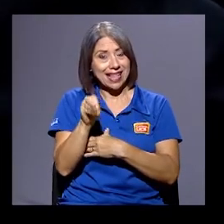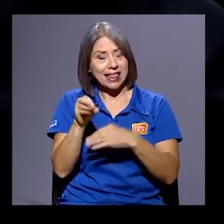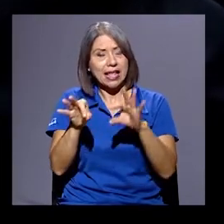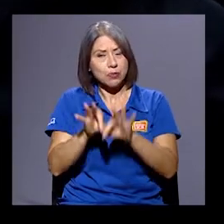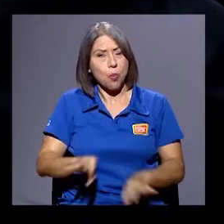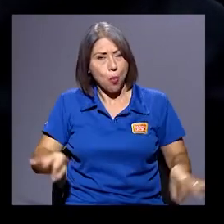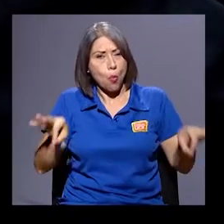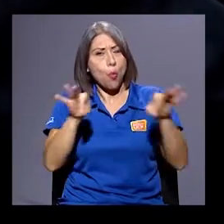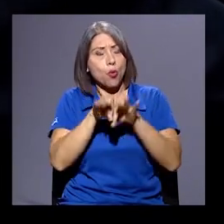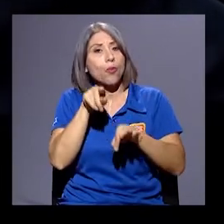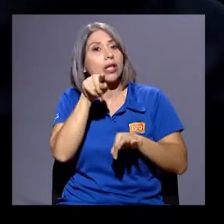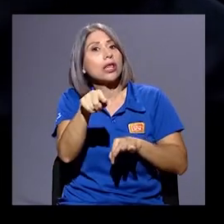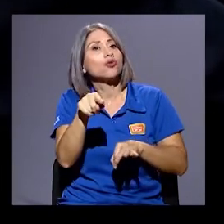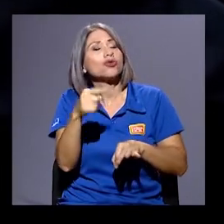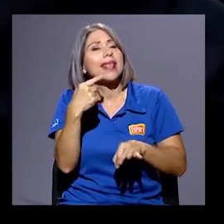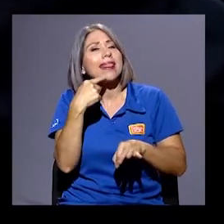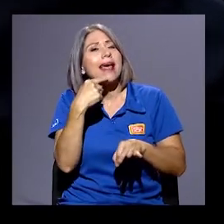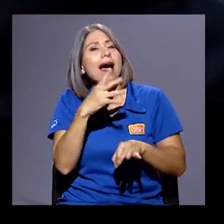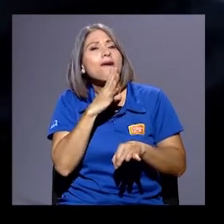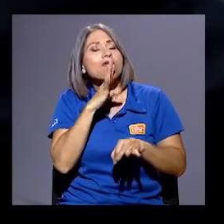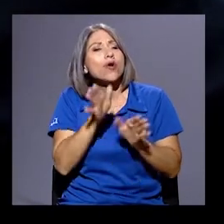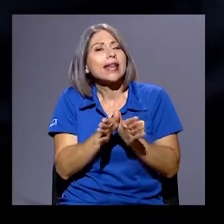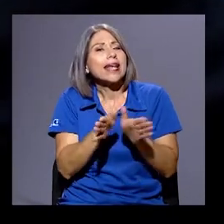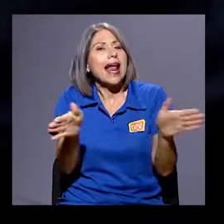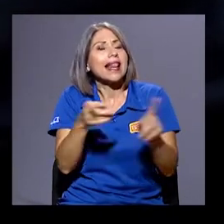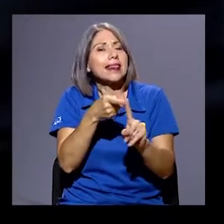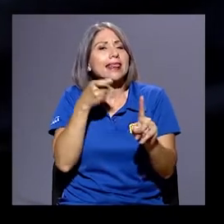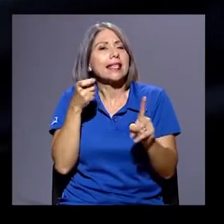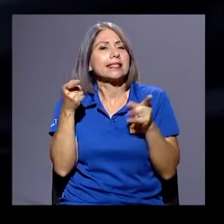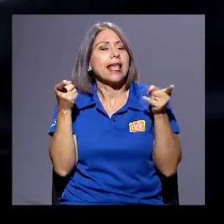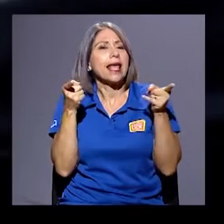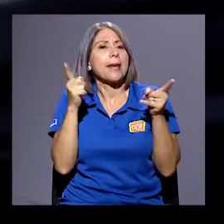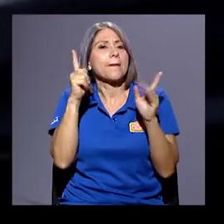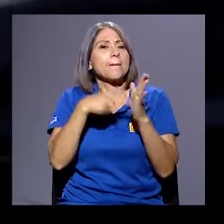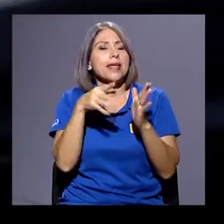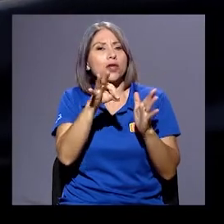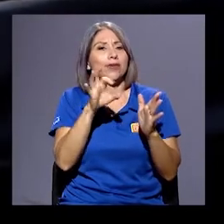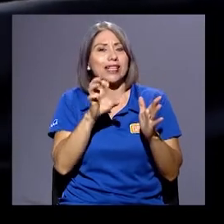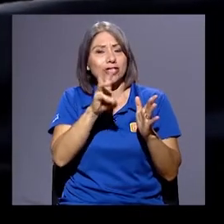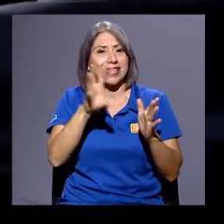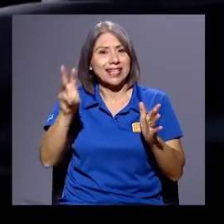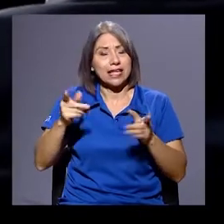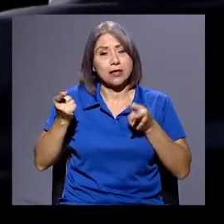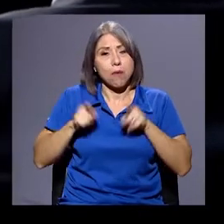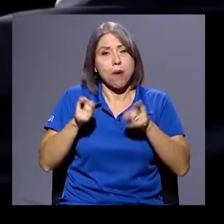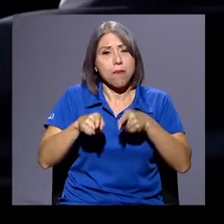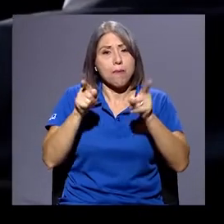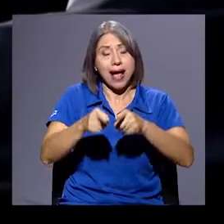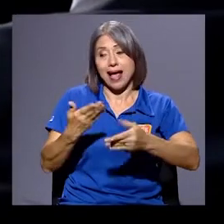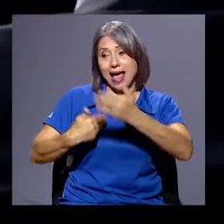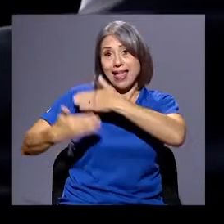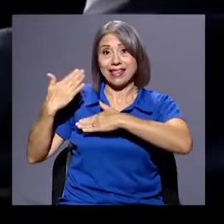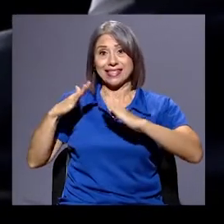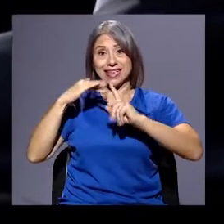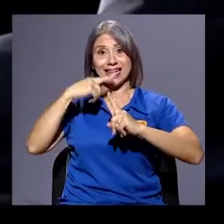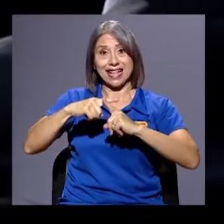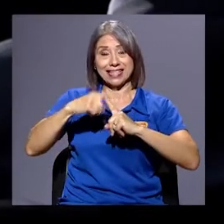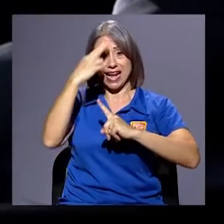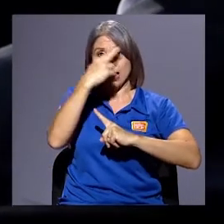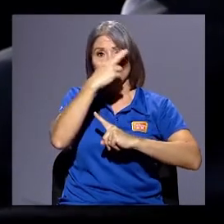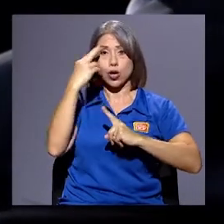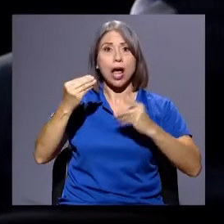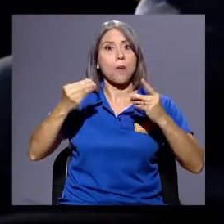panorámica de lo que desde el 66 viene sucediendo. Teníamos una Iglesia Católica muy presente. Pero si vamos a